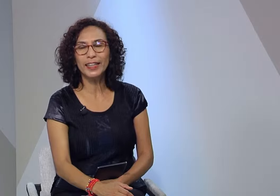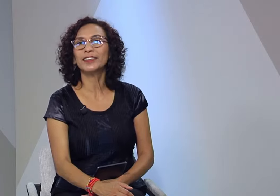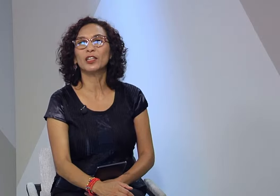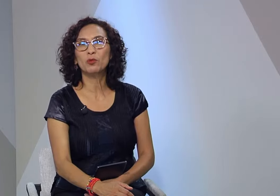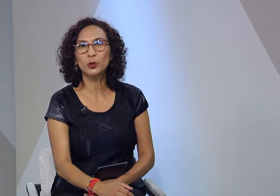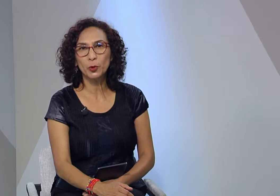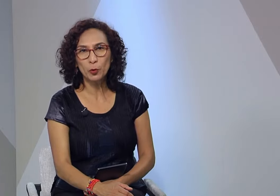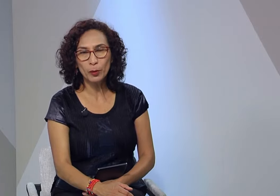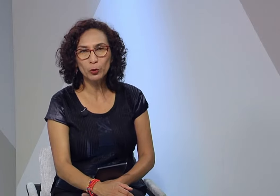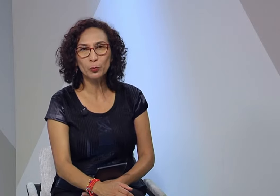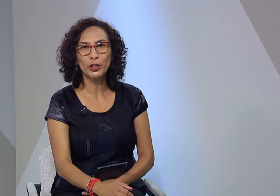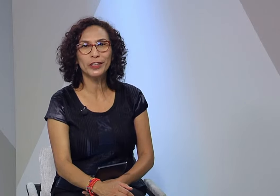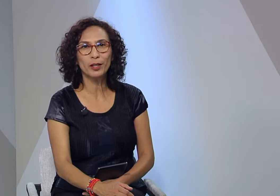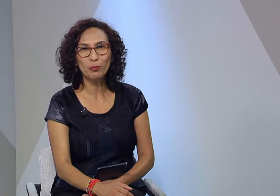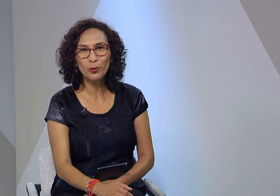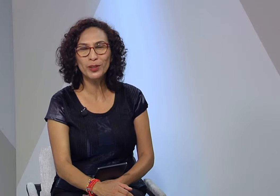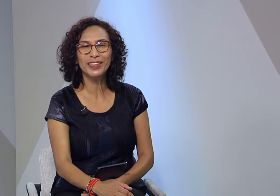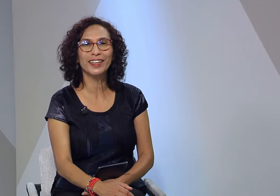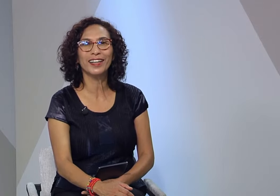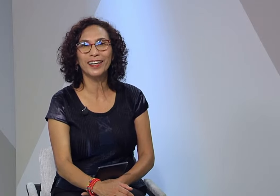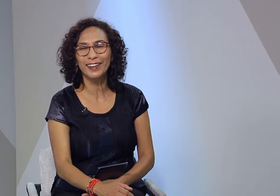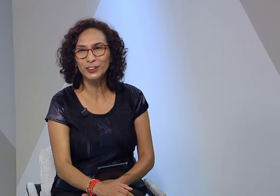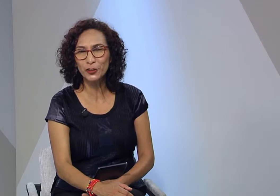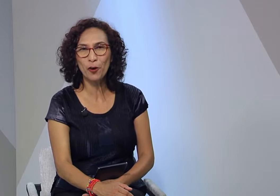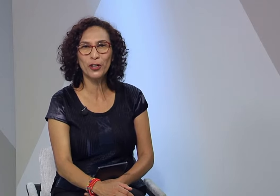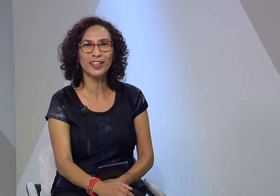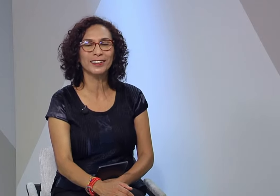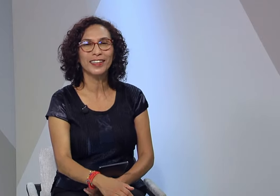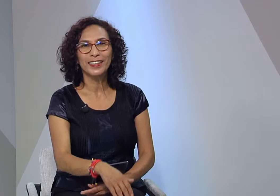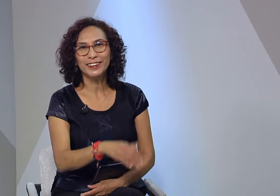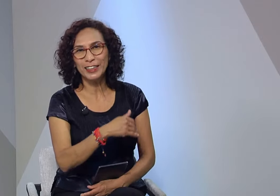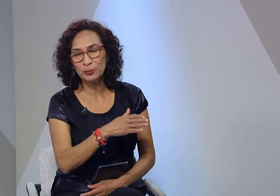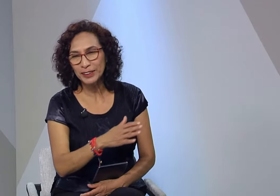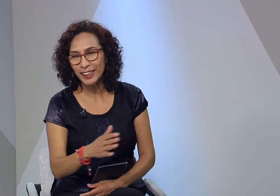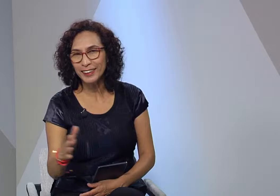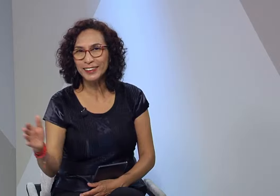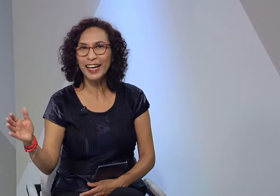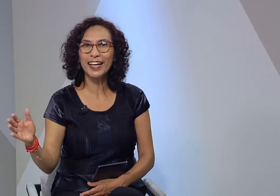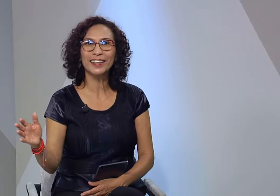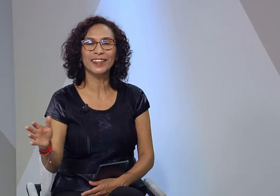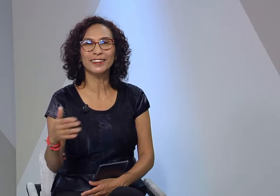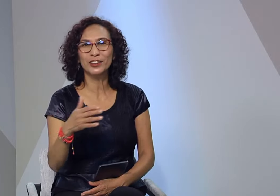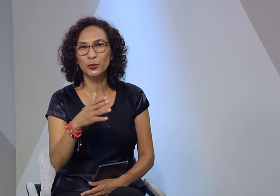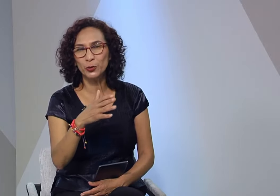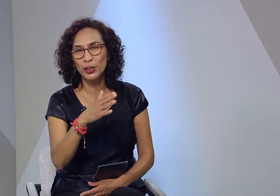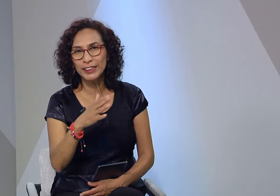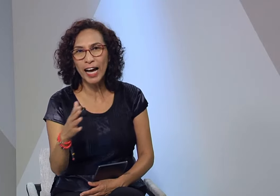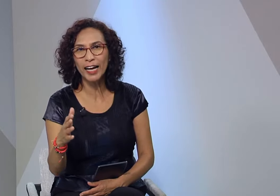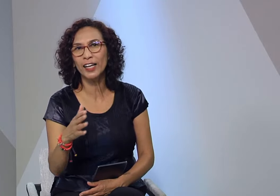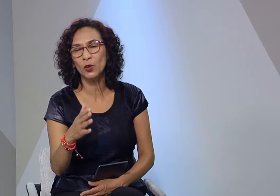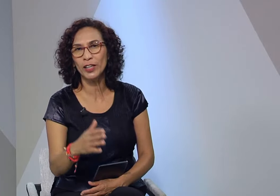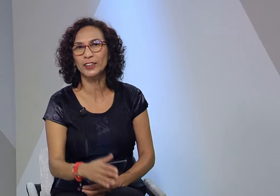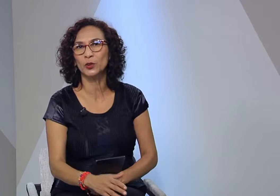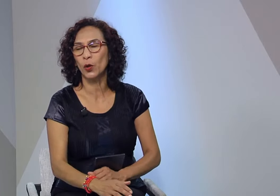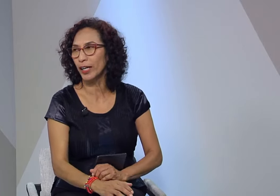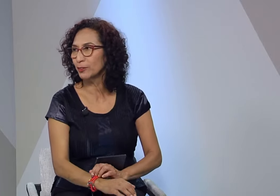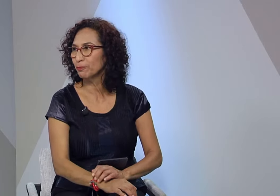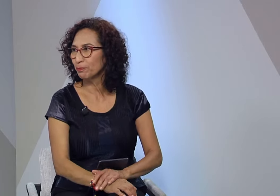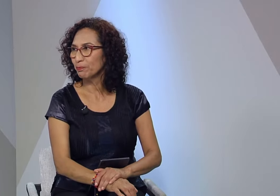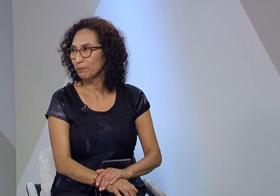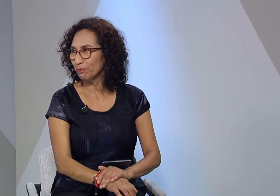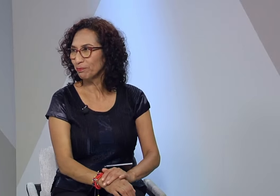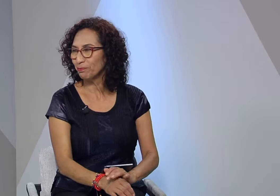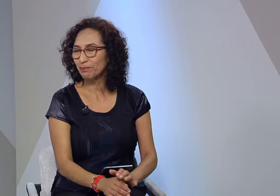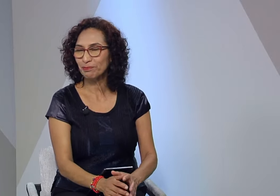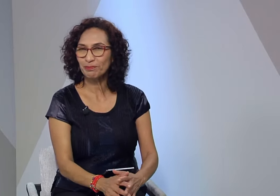¿qué hacemos? promovemos política pública acciones transversalizar que las instituciones hagan lo que les toca